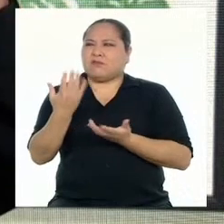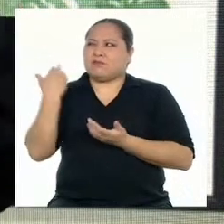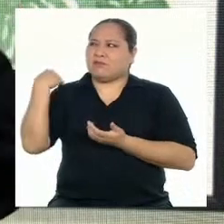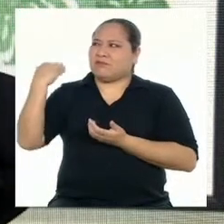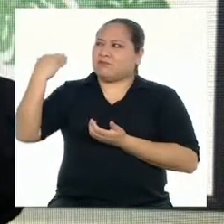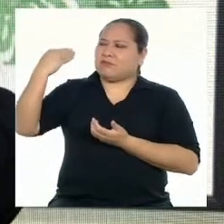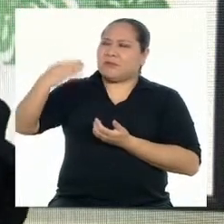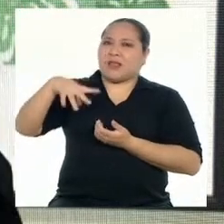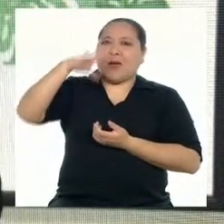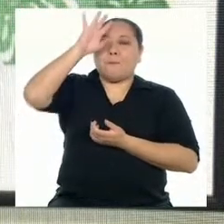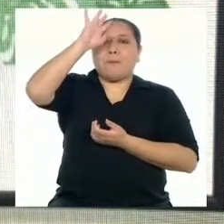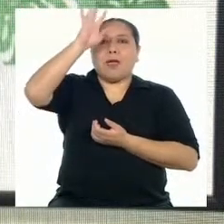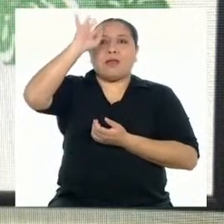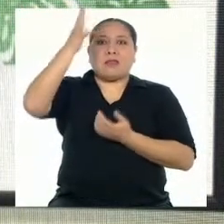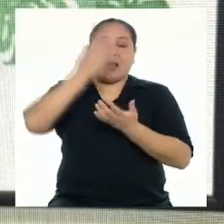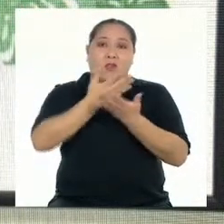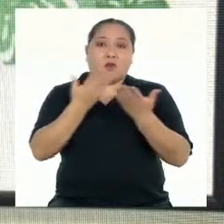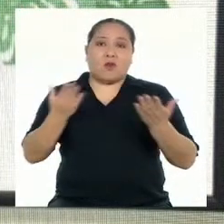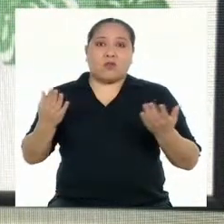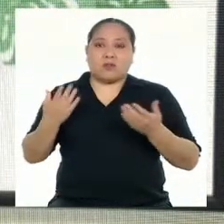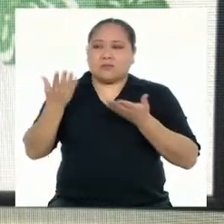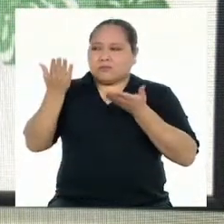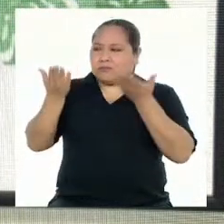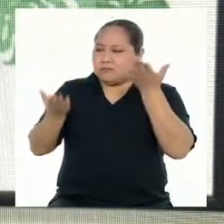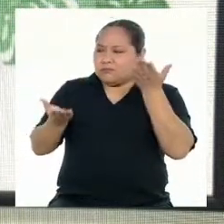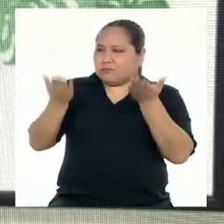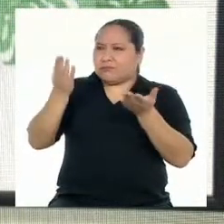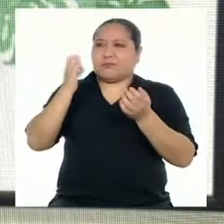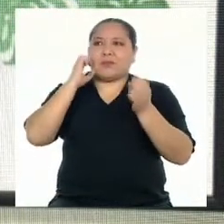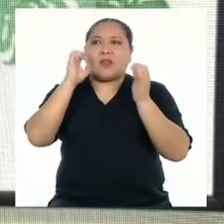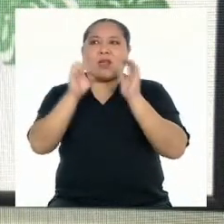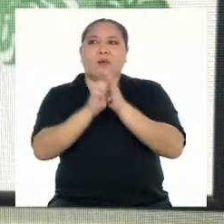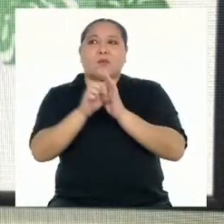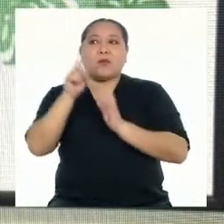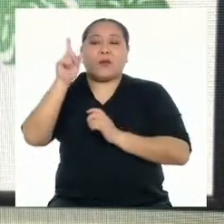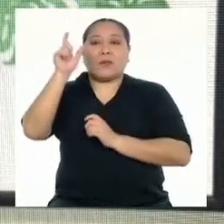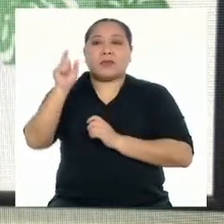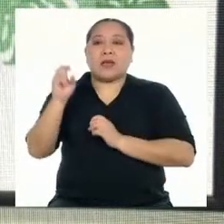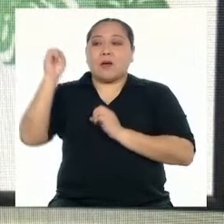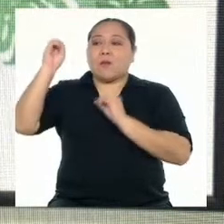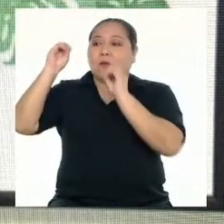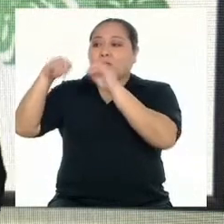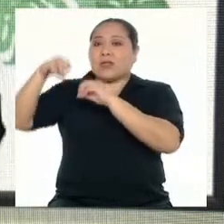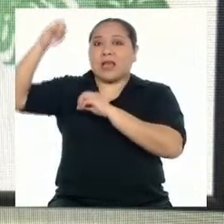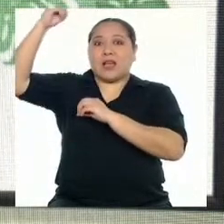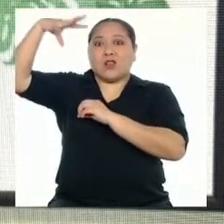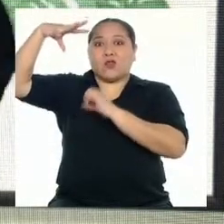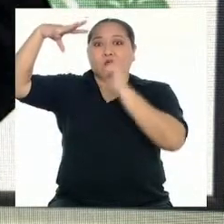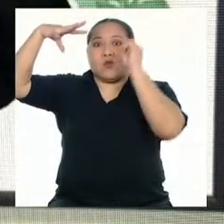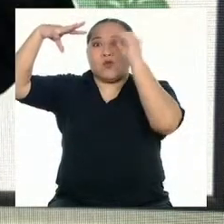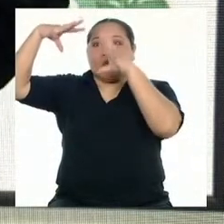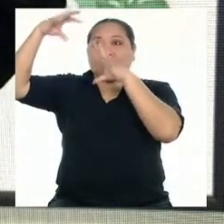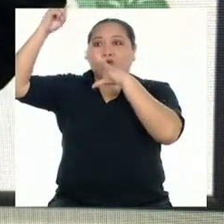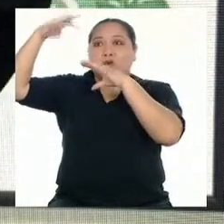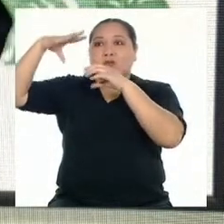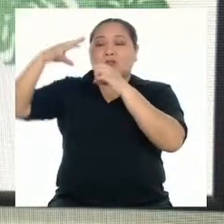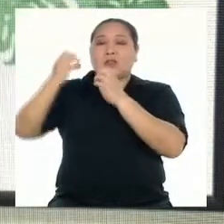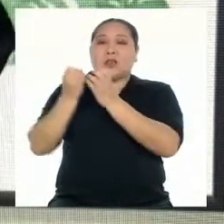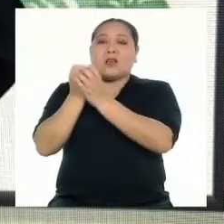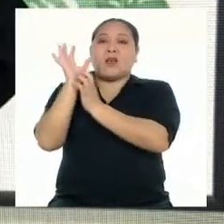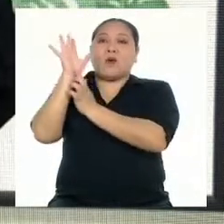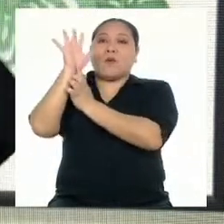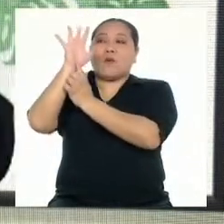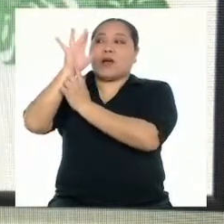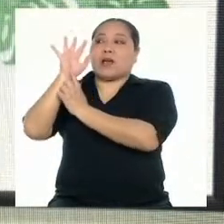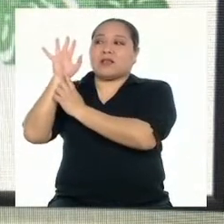Ha tenido que ir inventando cosas y ha empezado a comparar. Por ejemplo, alguien ponía luces y ponía los candelabros